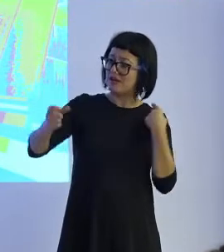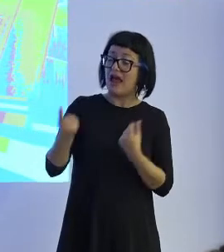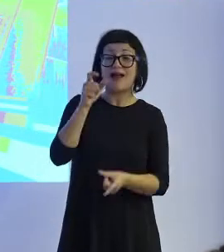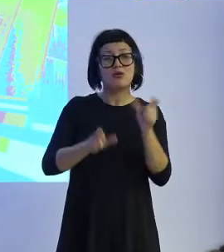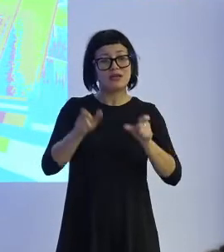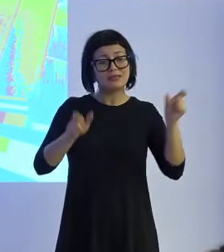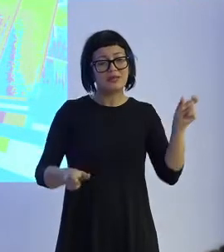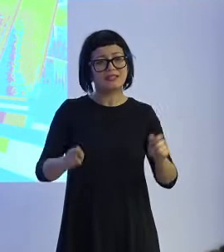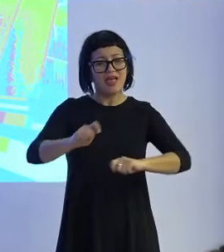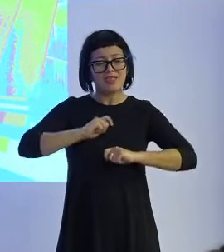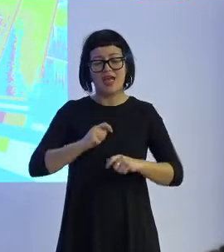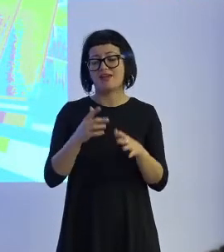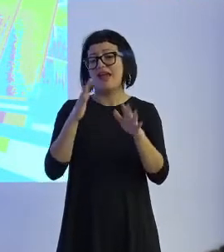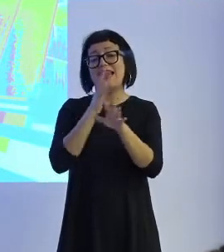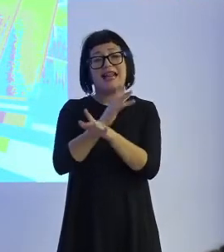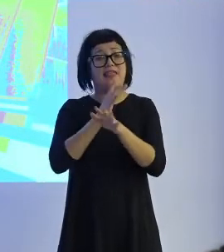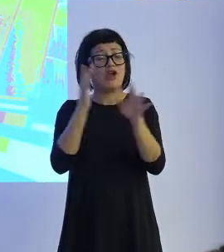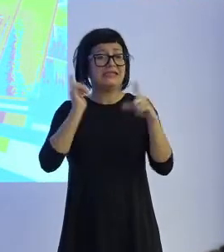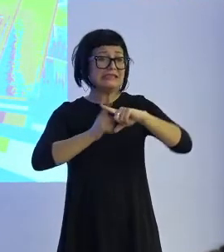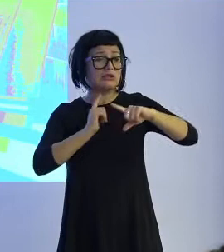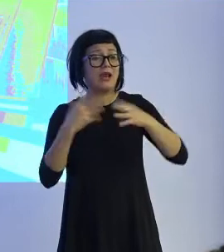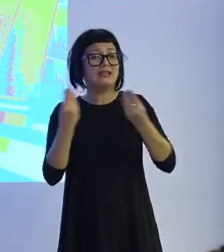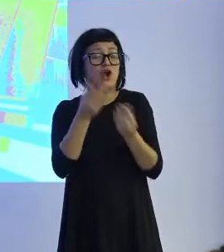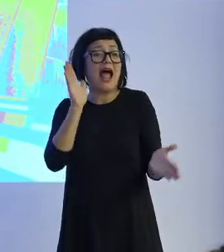que son capaces de mantener relaciones sexuales con androides.